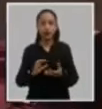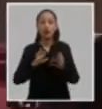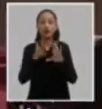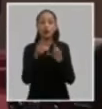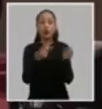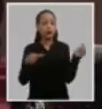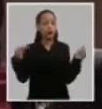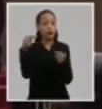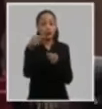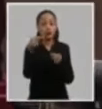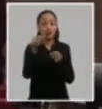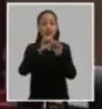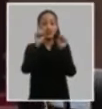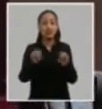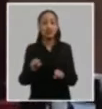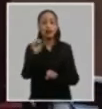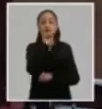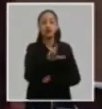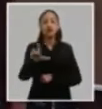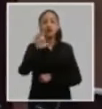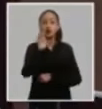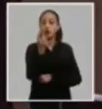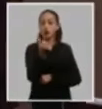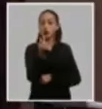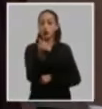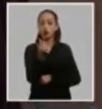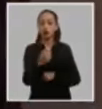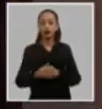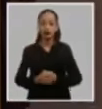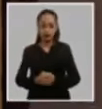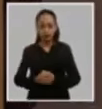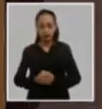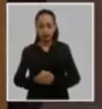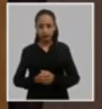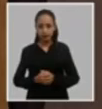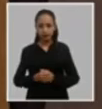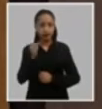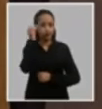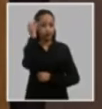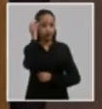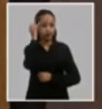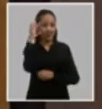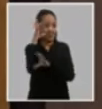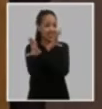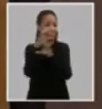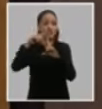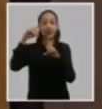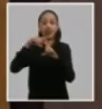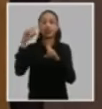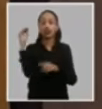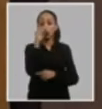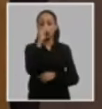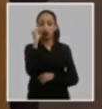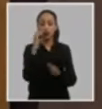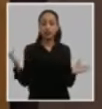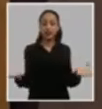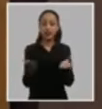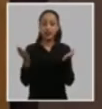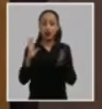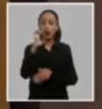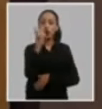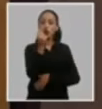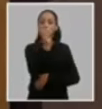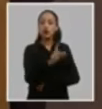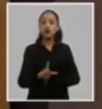del sistema socioeconómico el rol de la innovación científica y tecnológica para el desarrollo económico y social del país